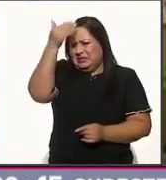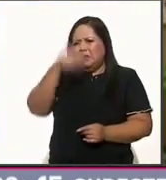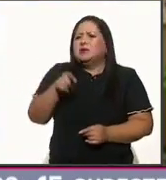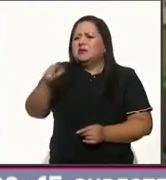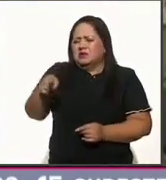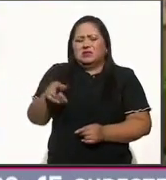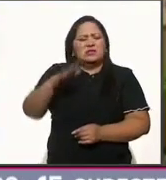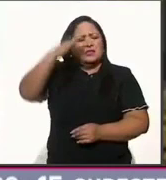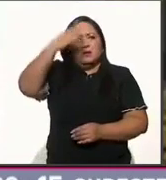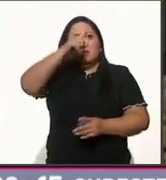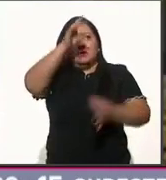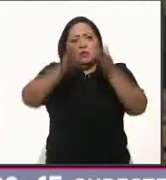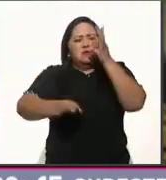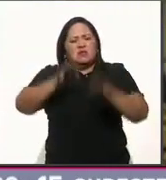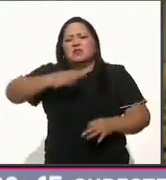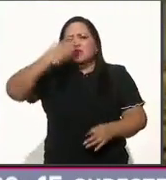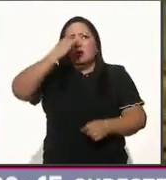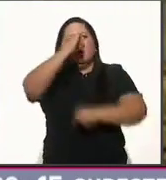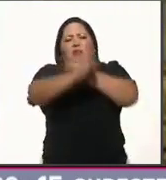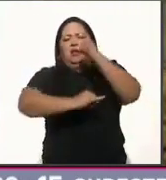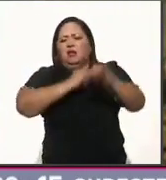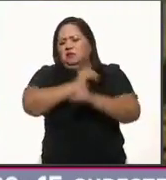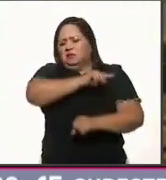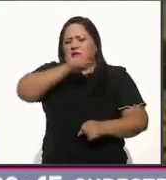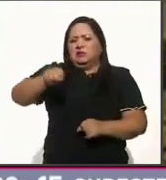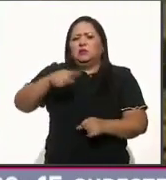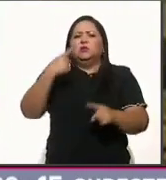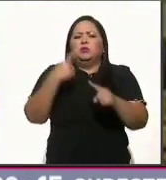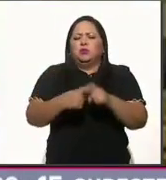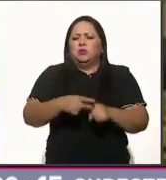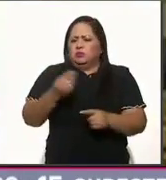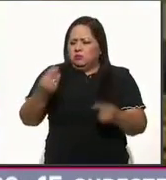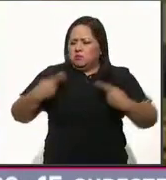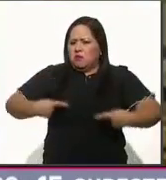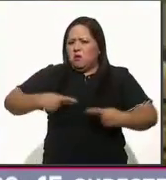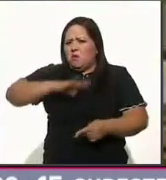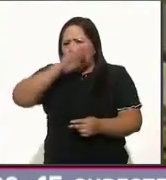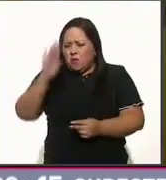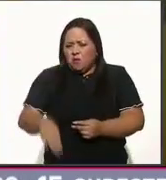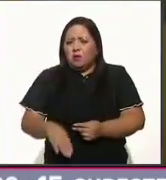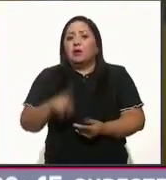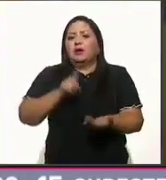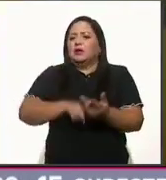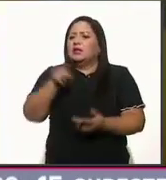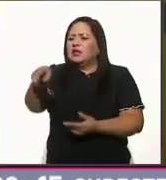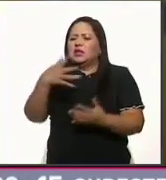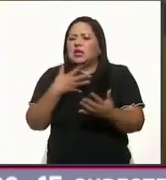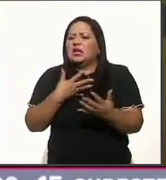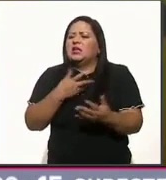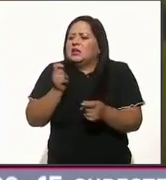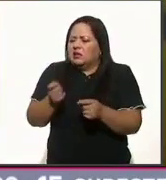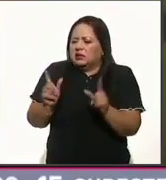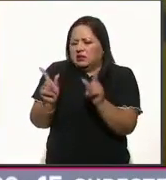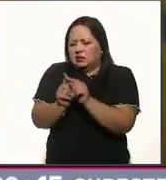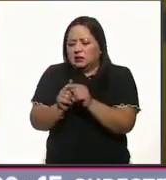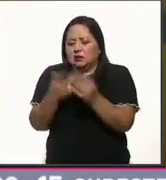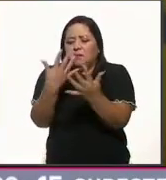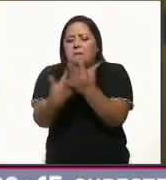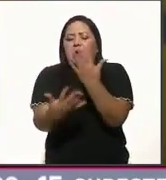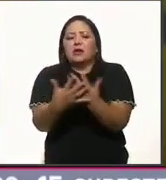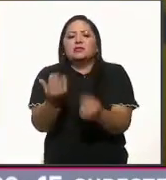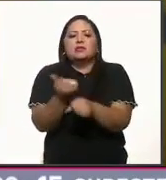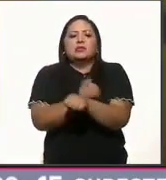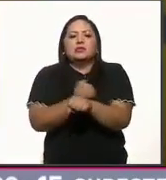acusado, de hecho, en un tribunal internacional por crímenes de lesa humanidad. Tiene las manos llenas de sangre